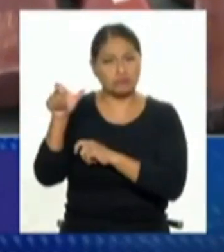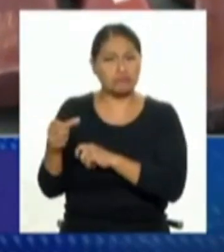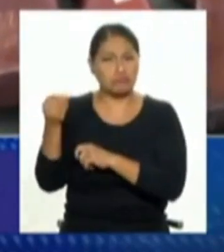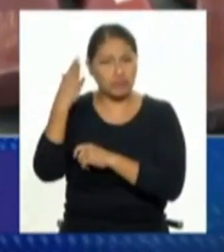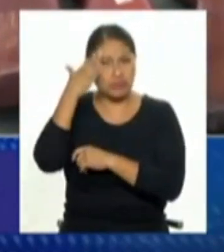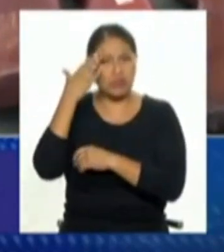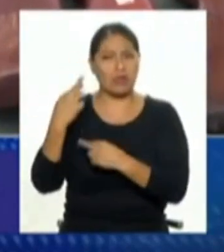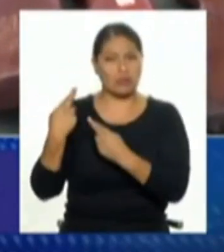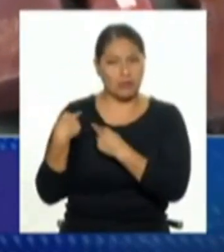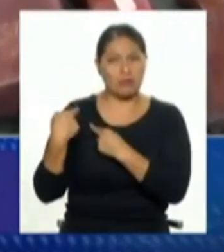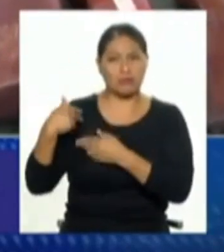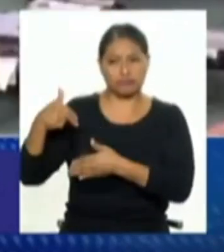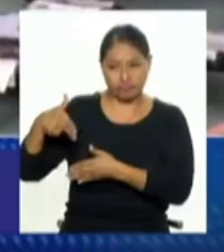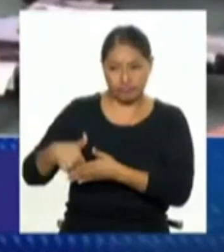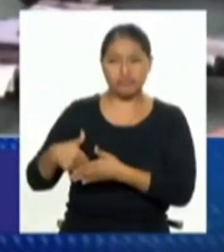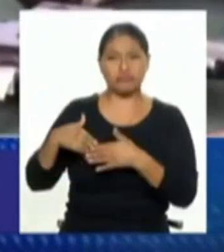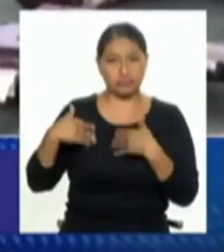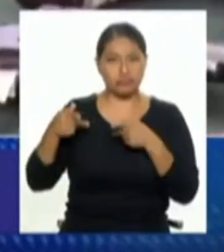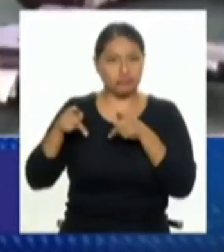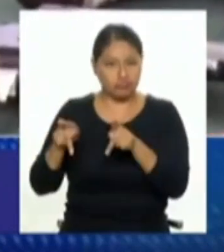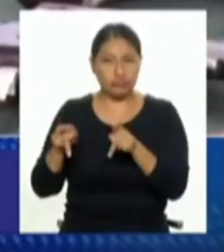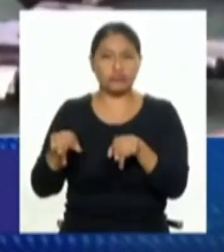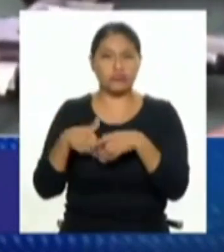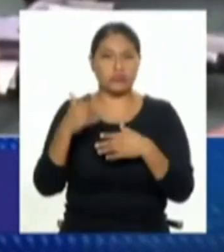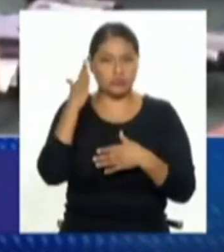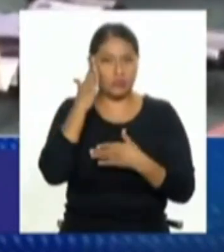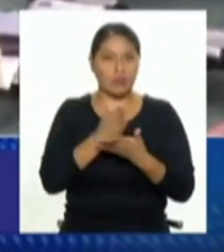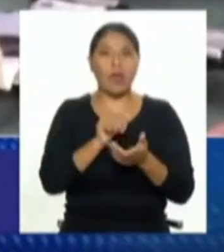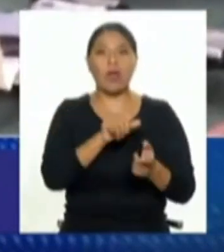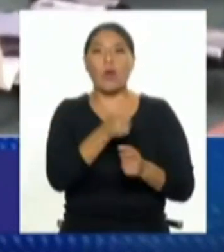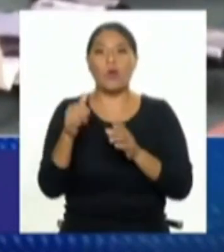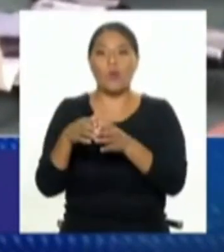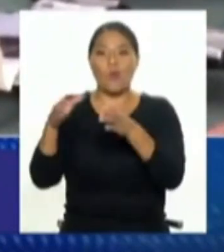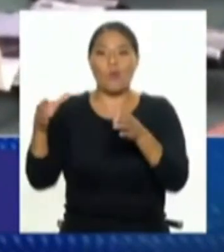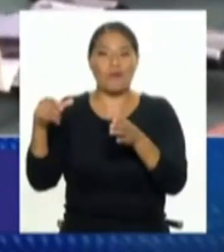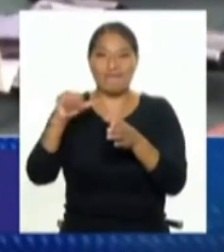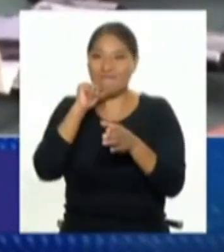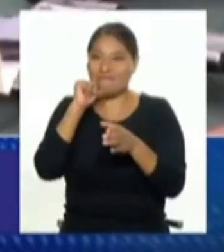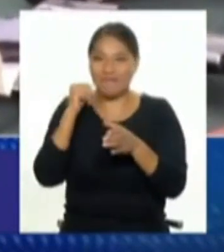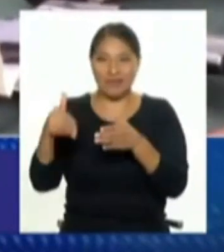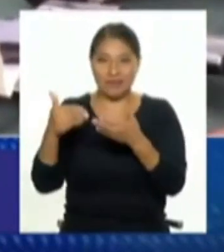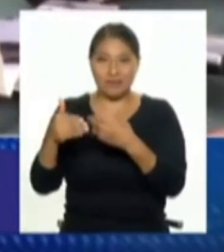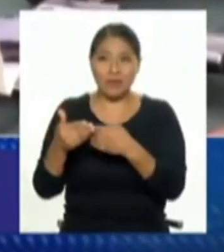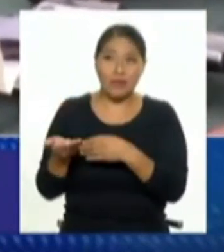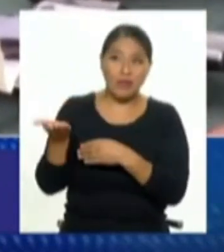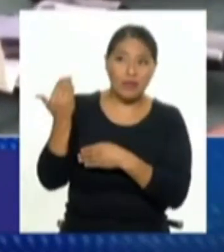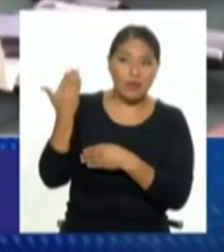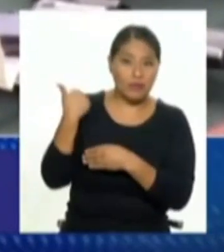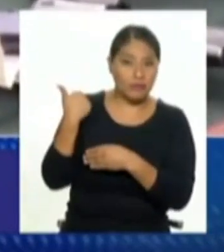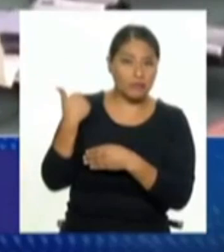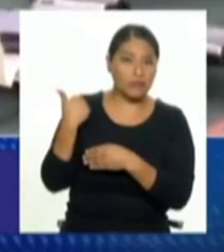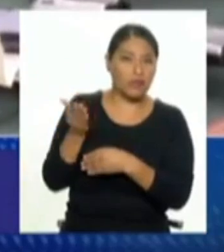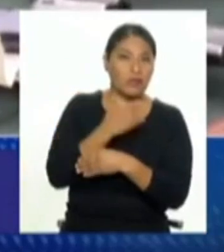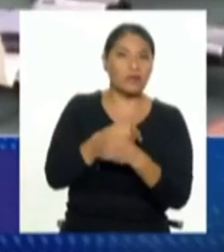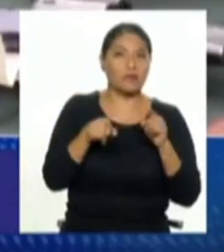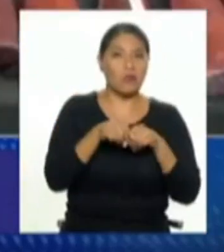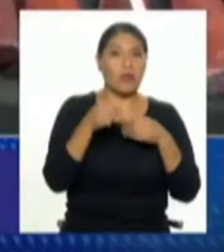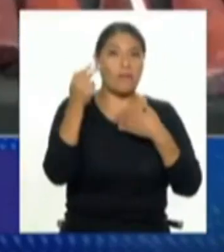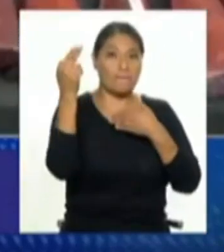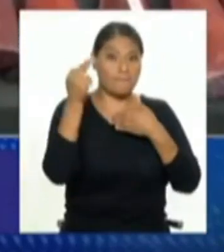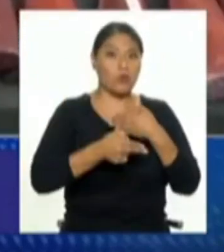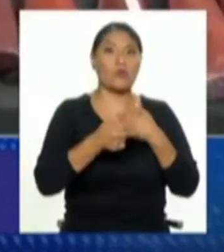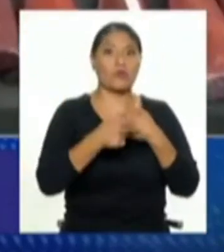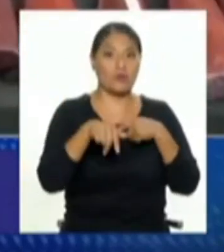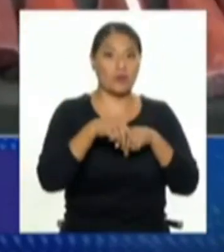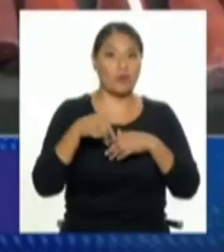su arma, que sí la cuida, que la usa bien, también es muy fuerte, me dice Mayer. Ahora ha hace poco, no más un problema, porque están prohibiendo el uso de